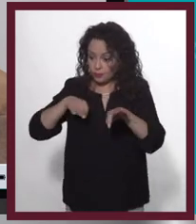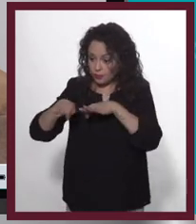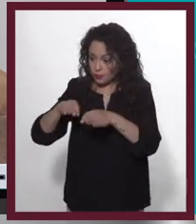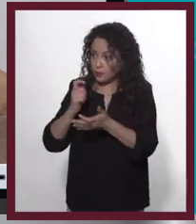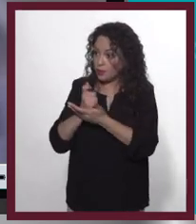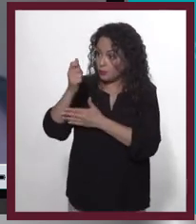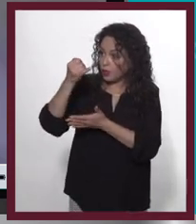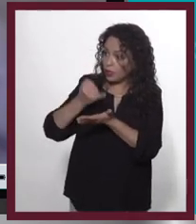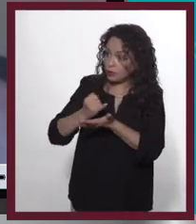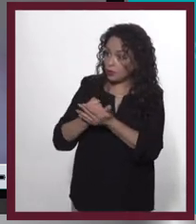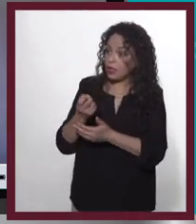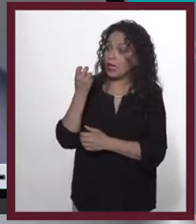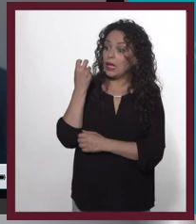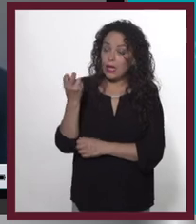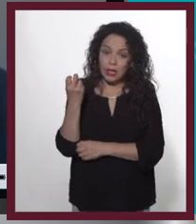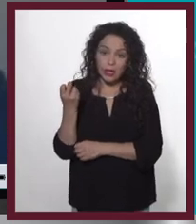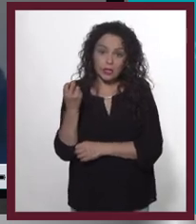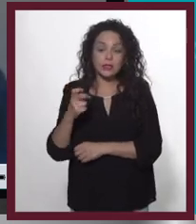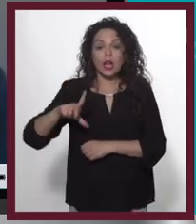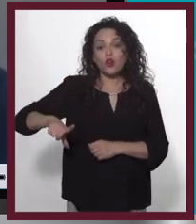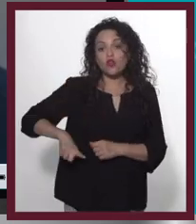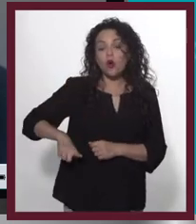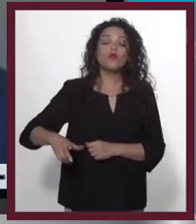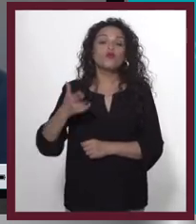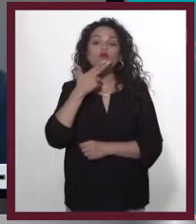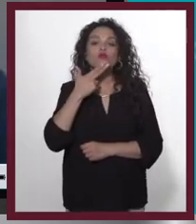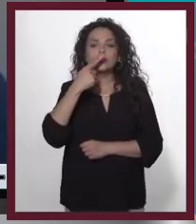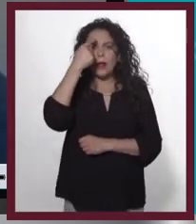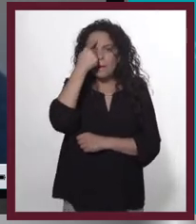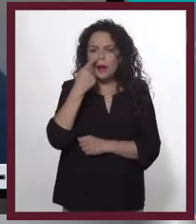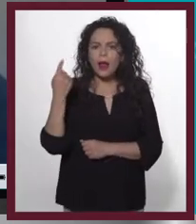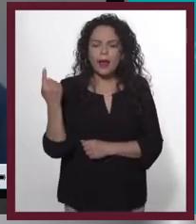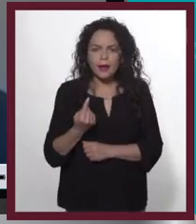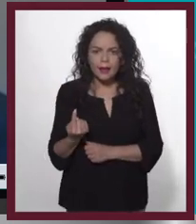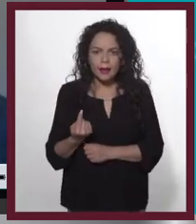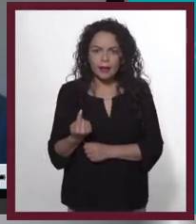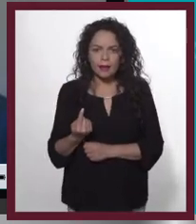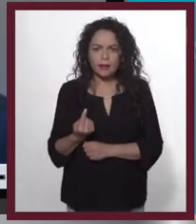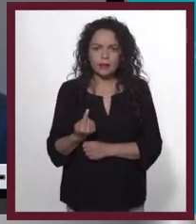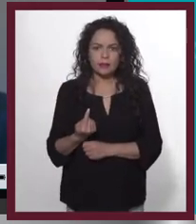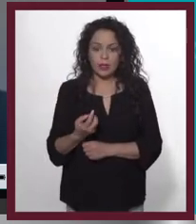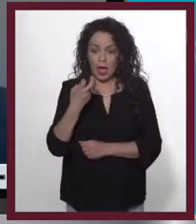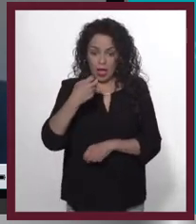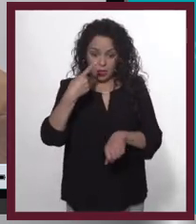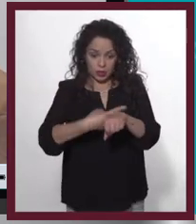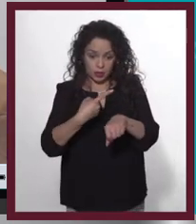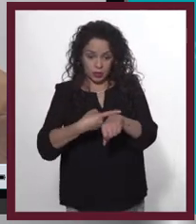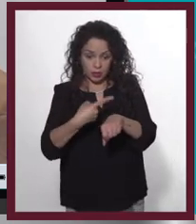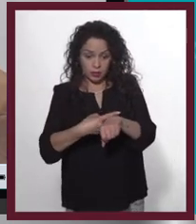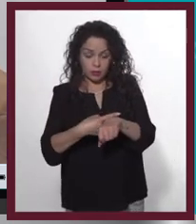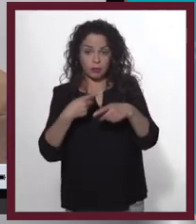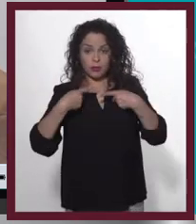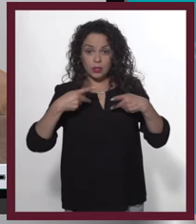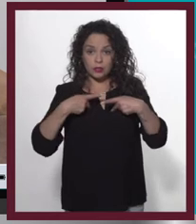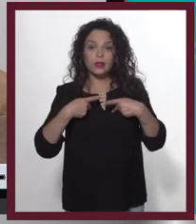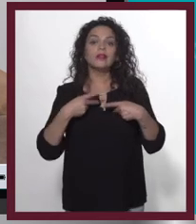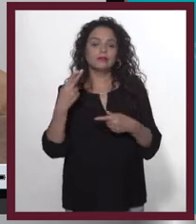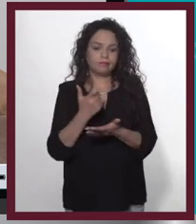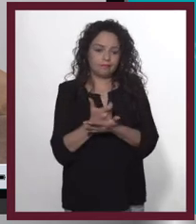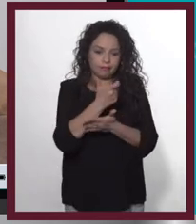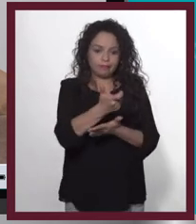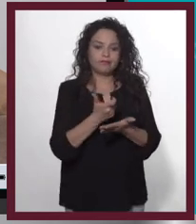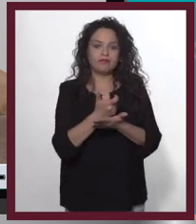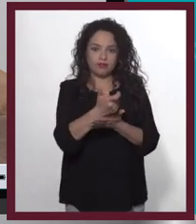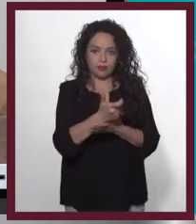impuestos, ¿no? Esos impuestos son los que el gobierno utiliza para, ¿no? enfrentar estas enfermedades que están